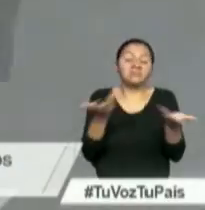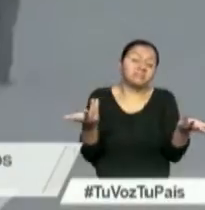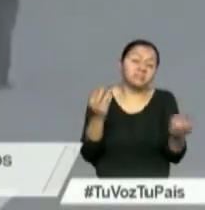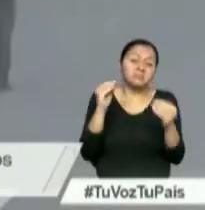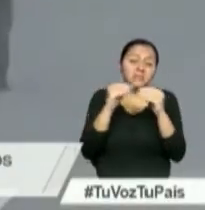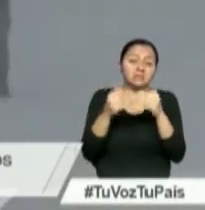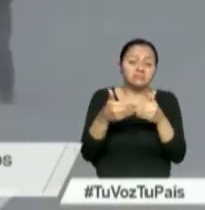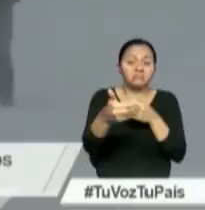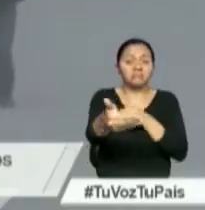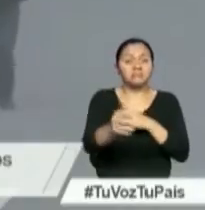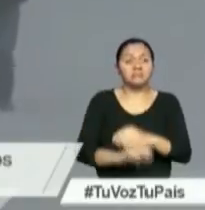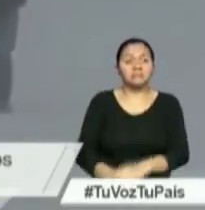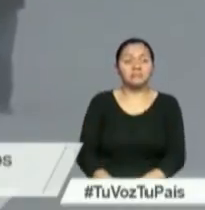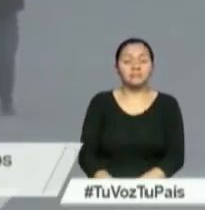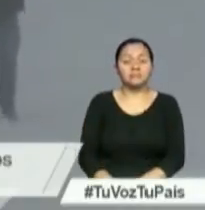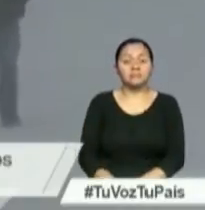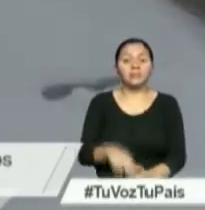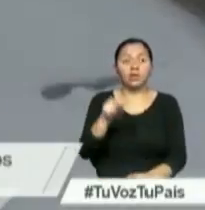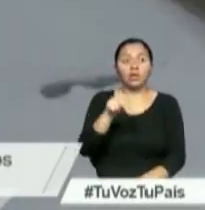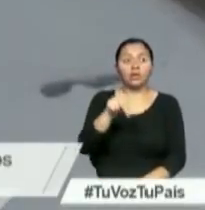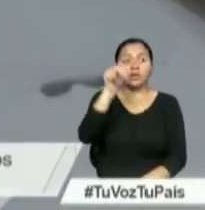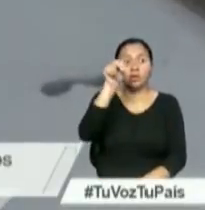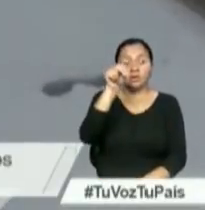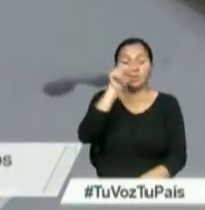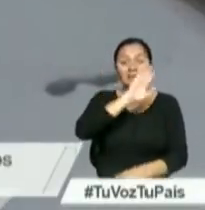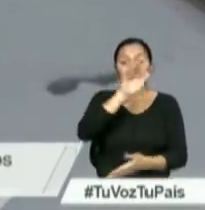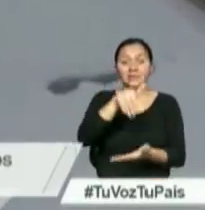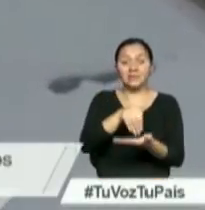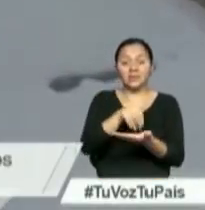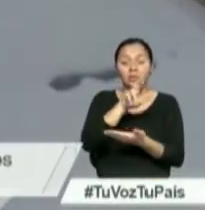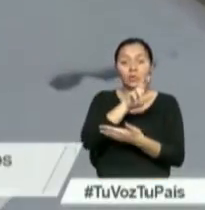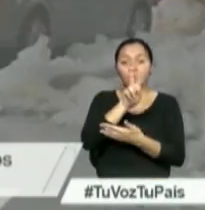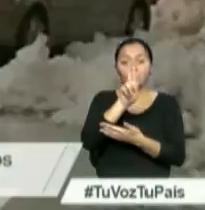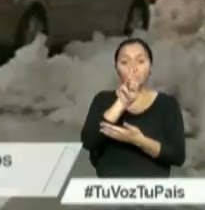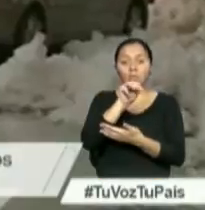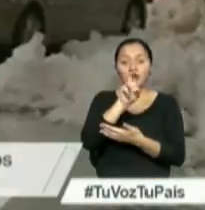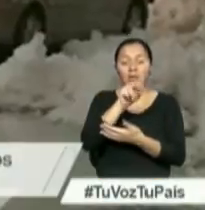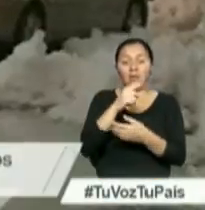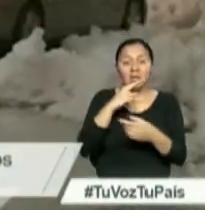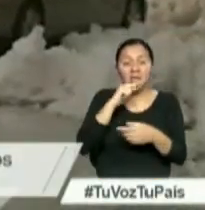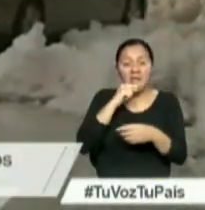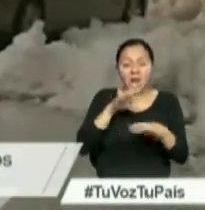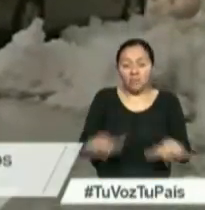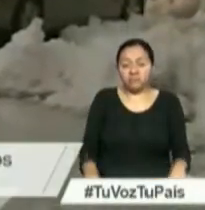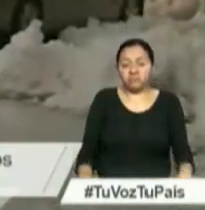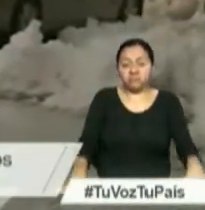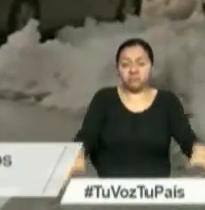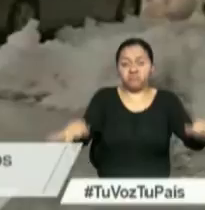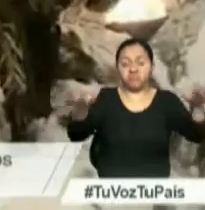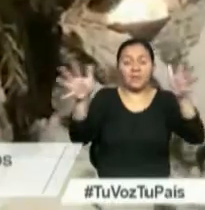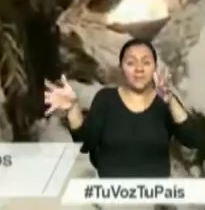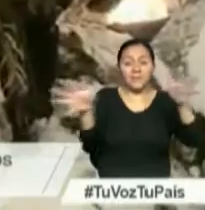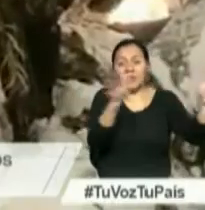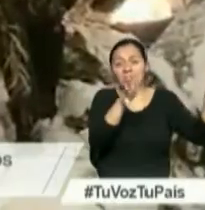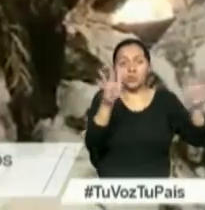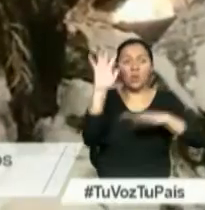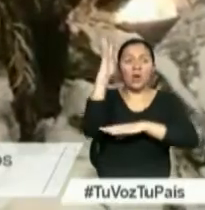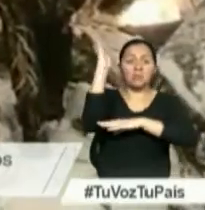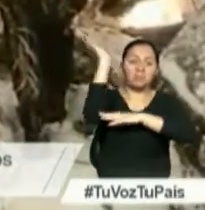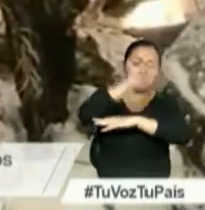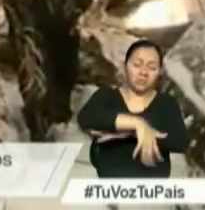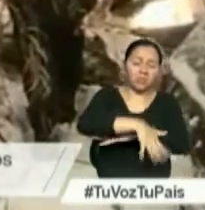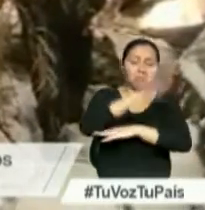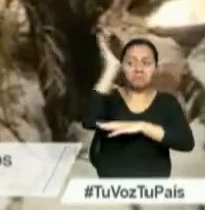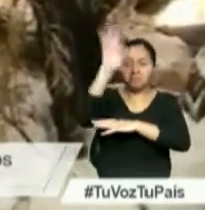días. En el norte y el centro de Rumanía, Noventisca ha traído una gruesa capa de nieve. Los fuertes vientos han destrozado árboles, causando